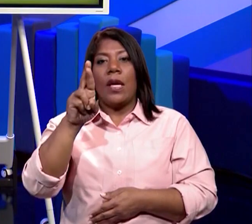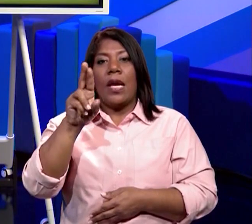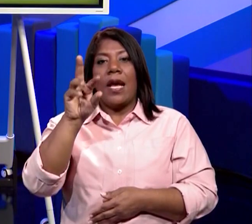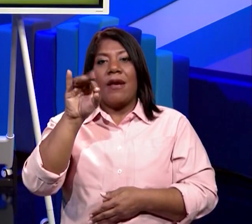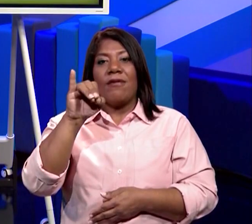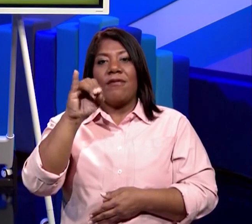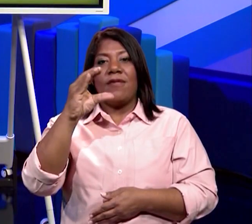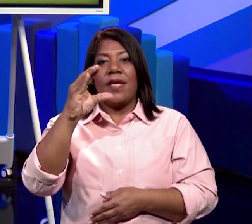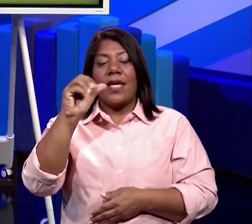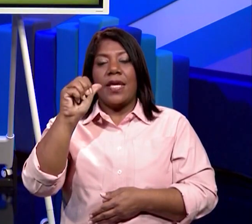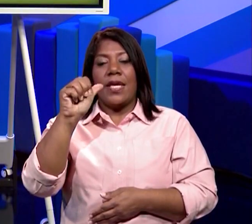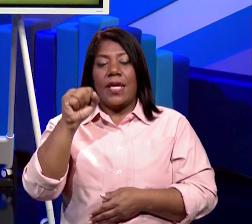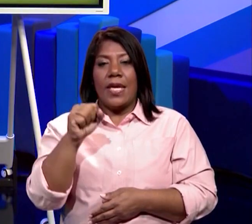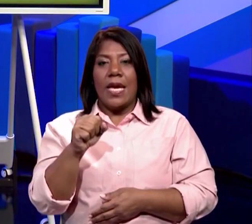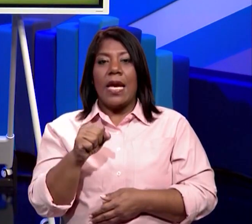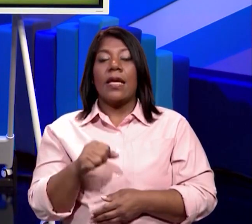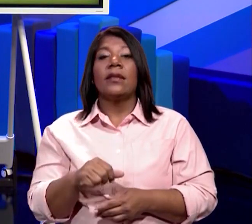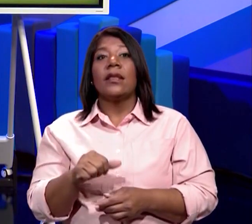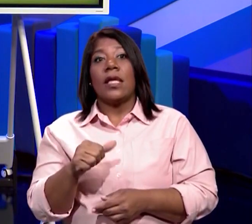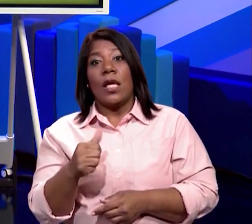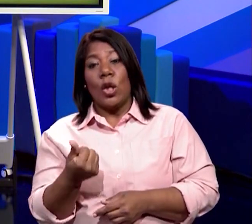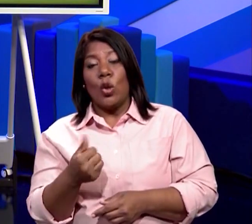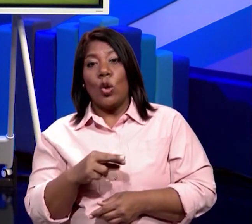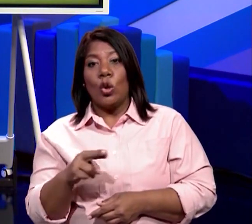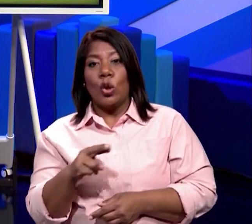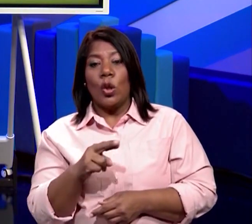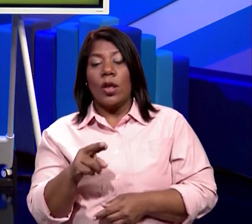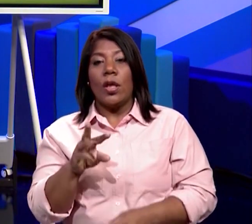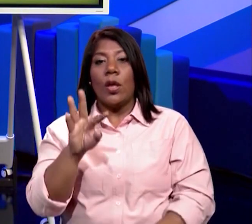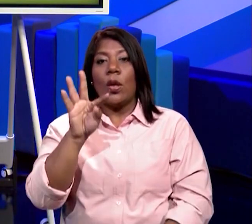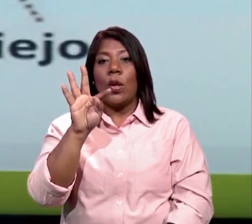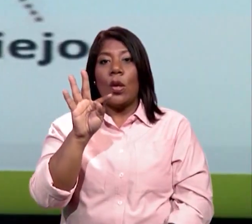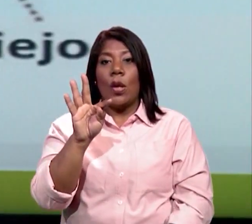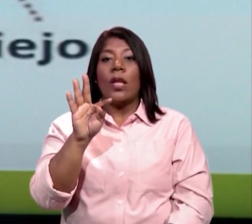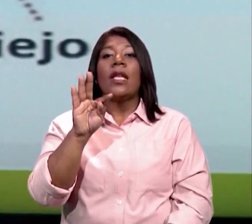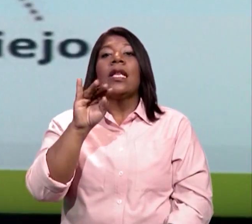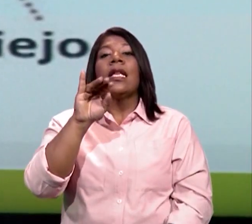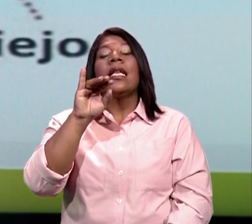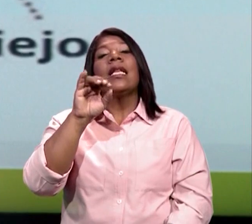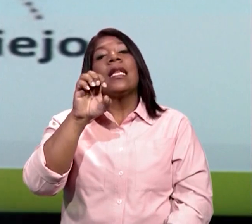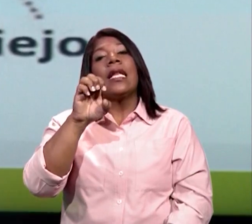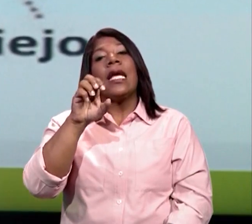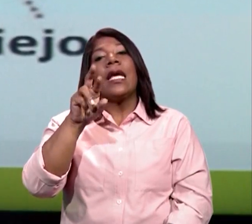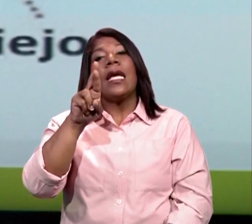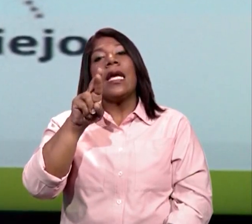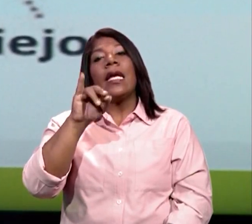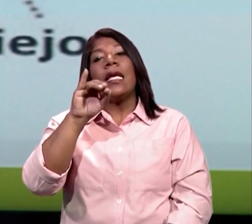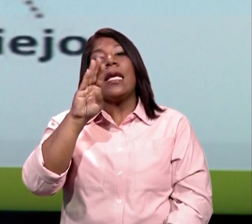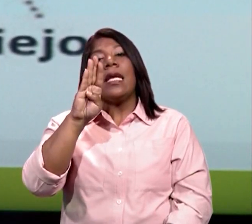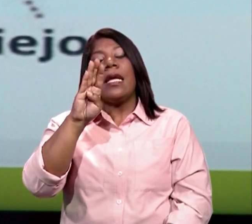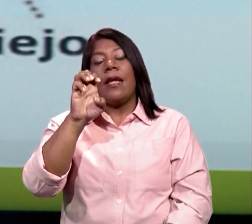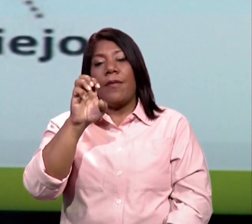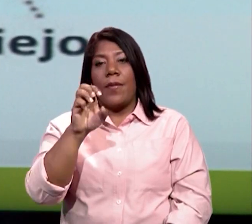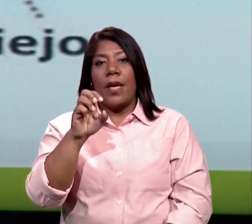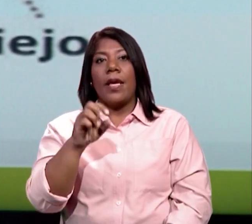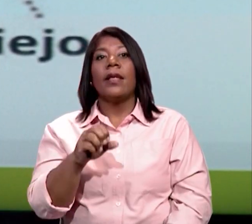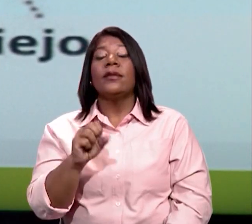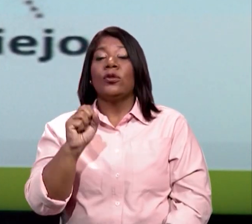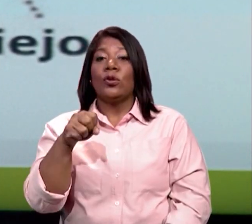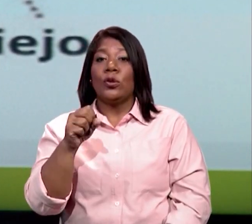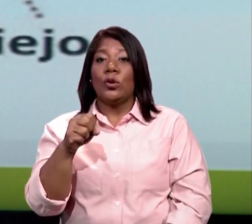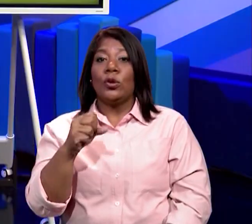Tenemos el río Teribe, el río Changuinola, que queda en la provincia de